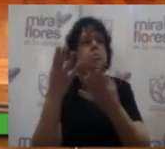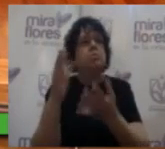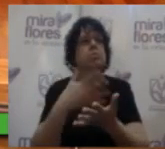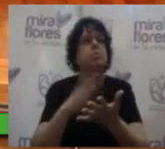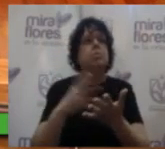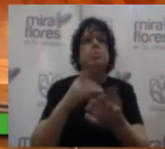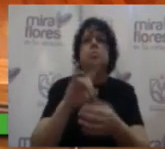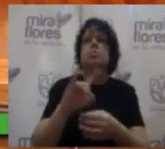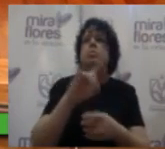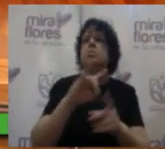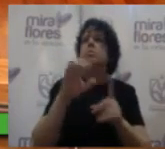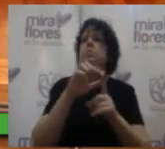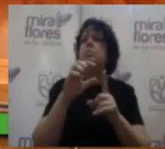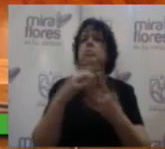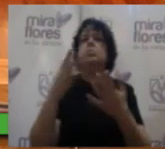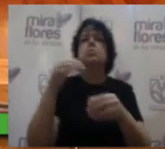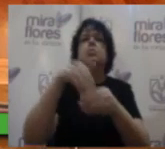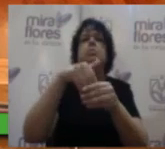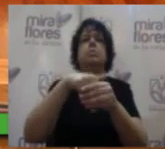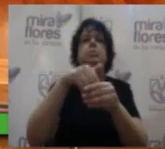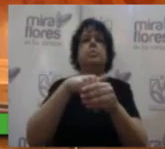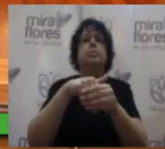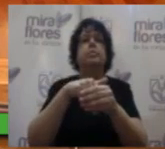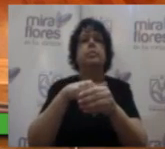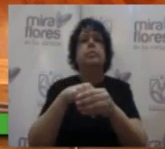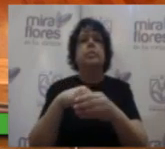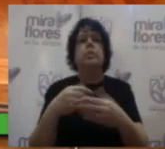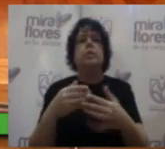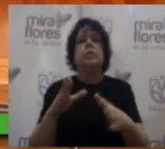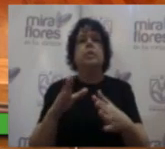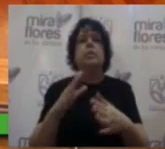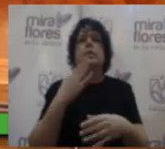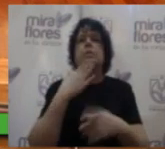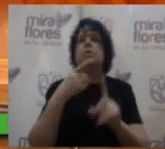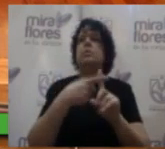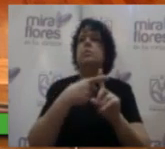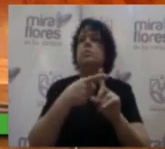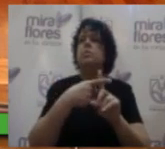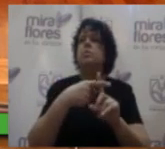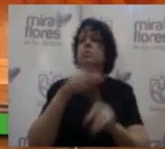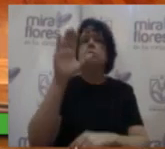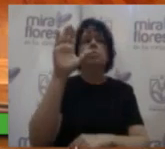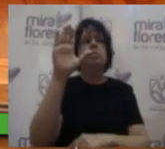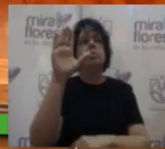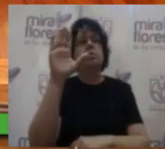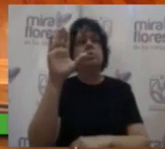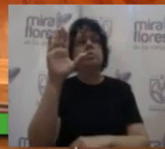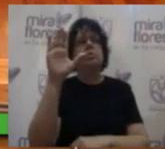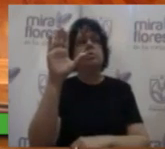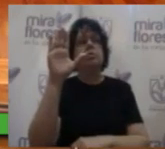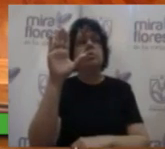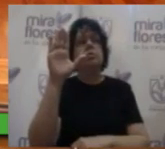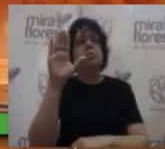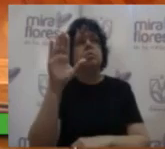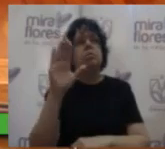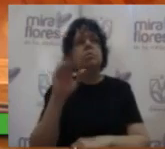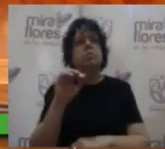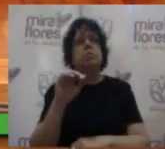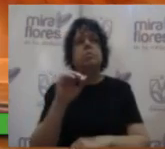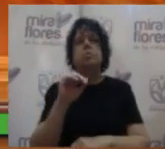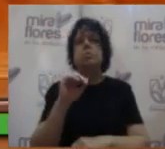uso de la palabra procederemos al voto Que los miembros del Consejo que estén a favor de aprobar esta propuesta sirvanse de expresarlo en señal de conformidad